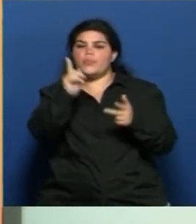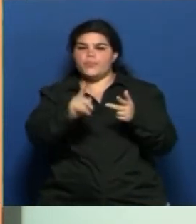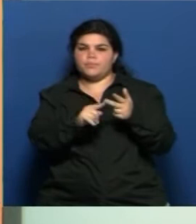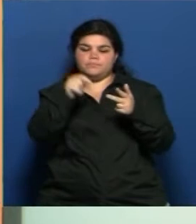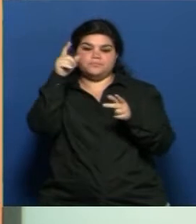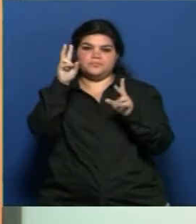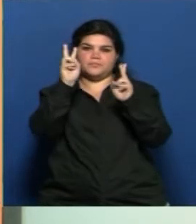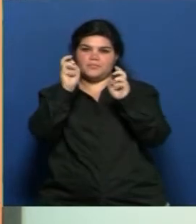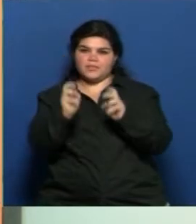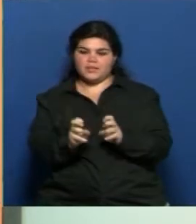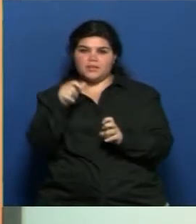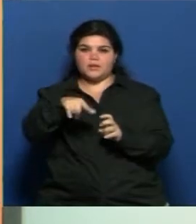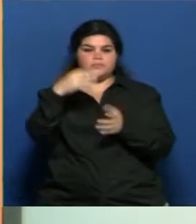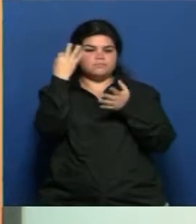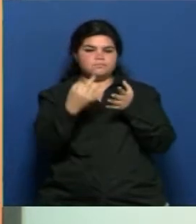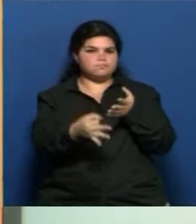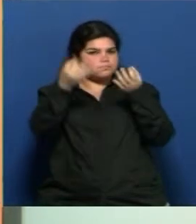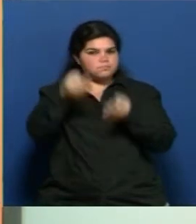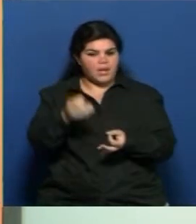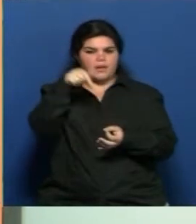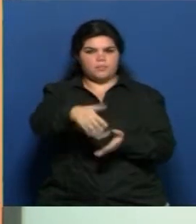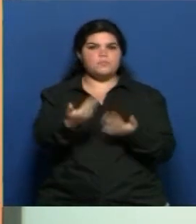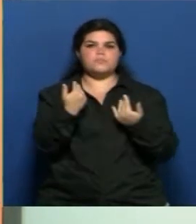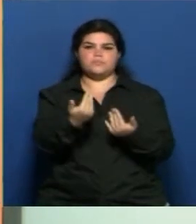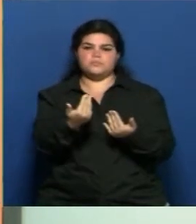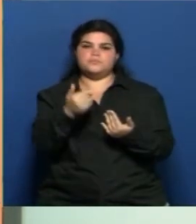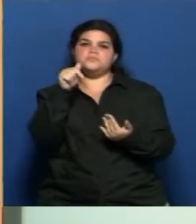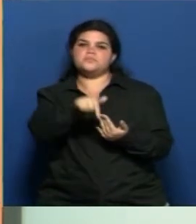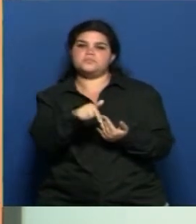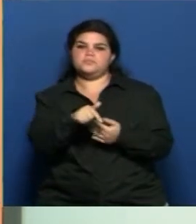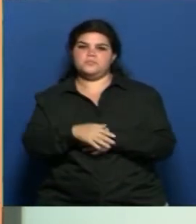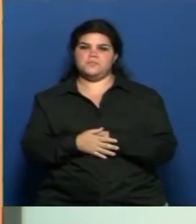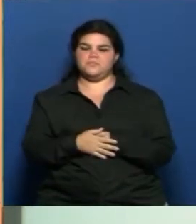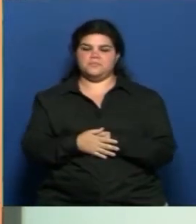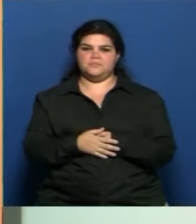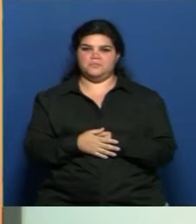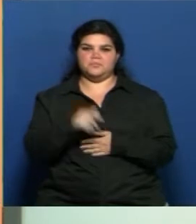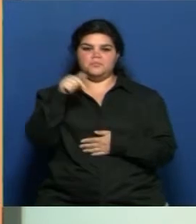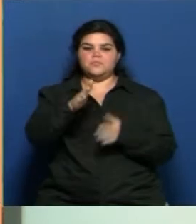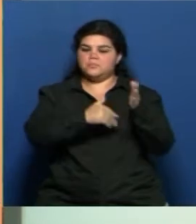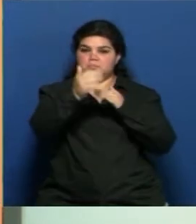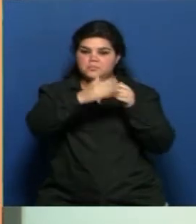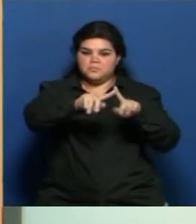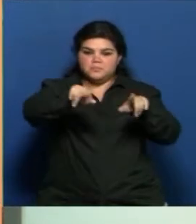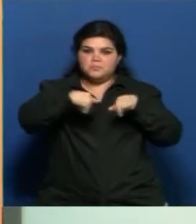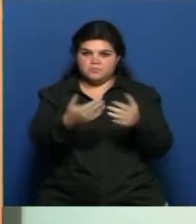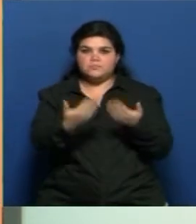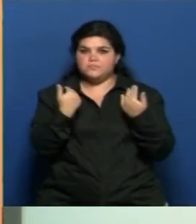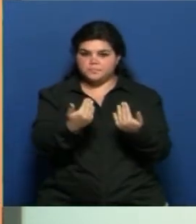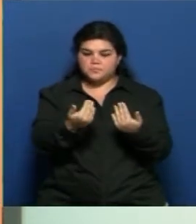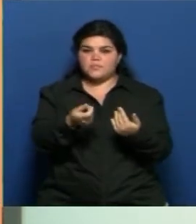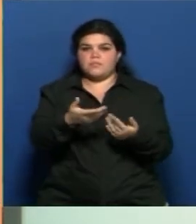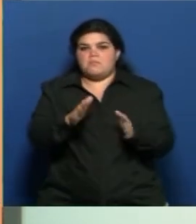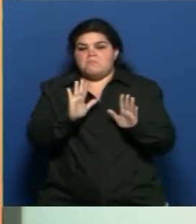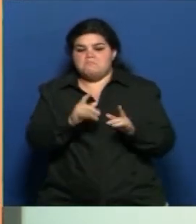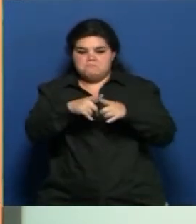detallado con el propósito de decir, acá se puede llegar a tener lotes que a lo mejor superan los